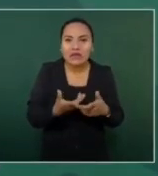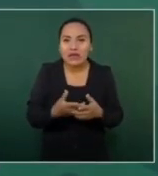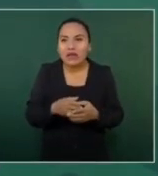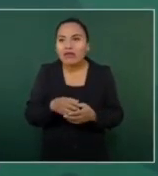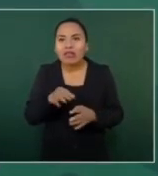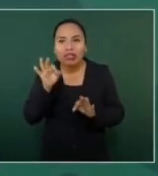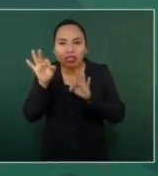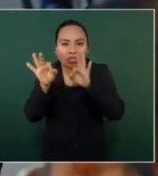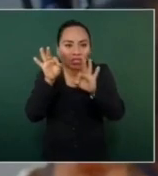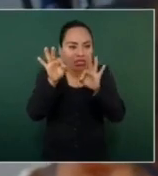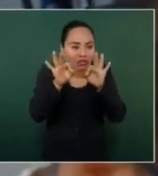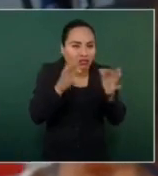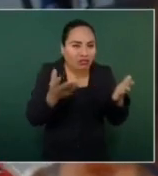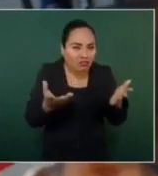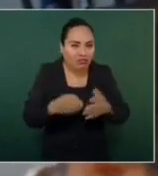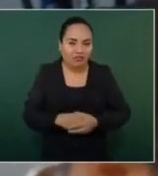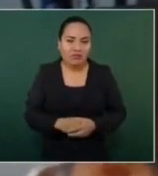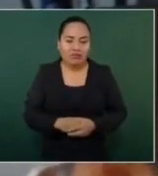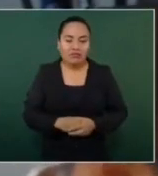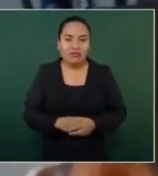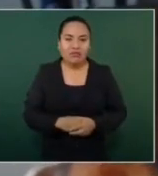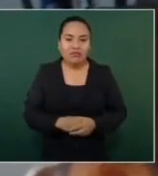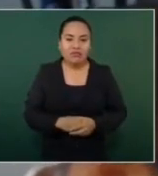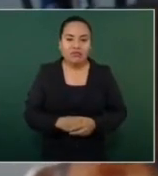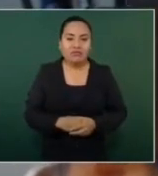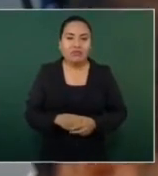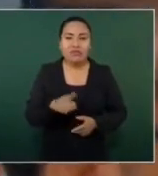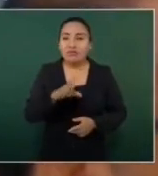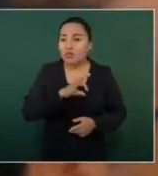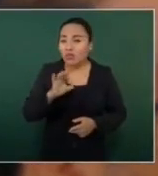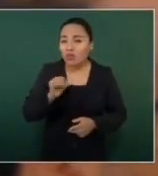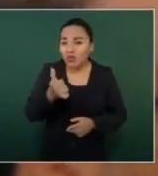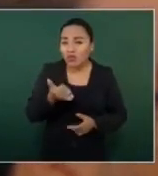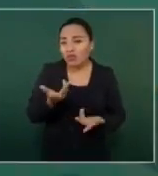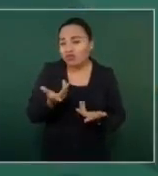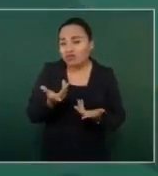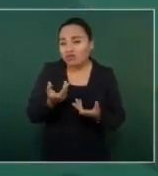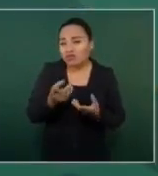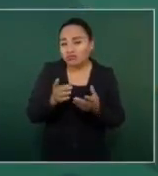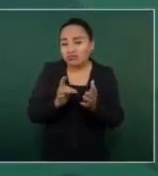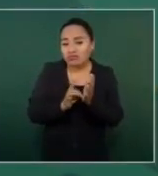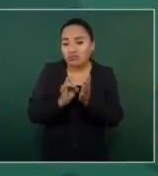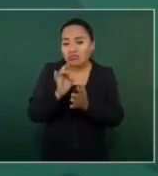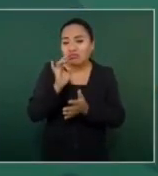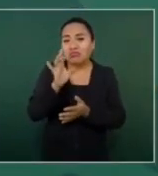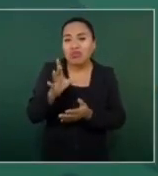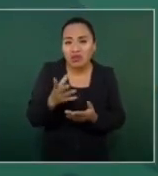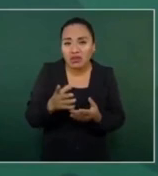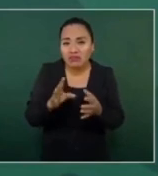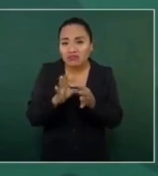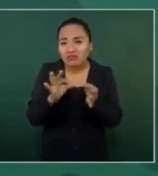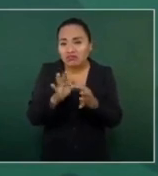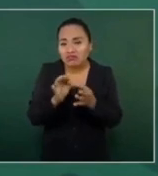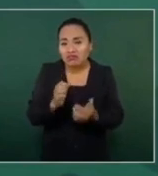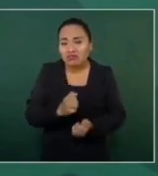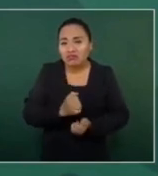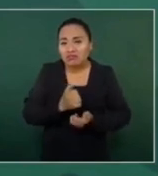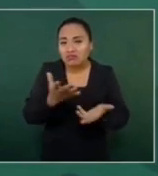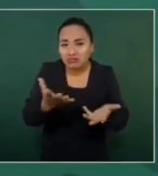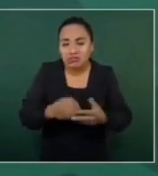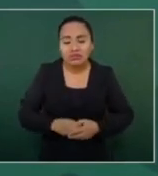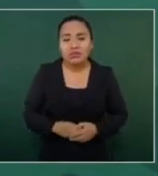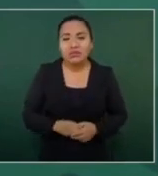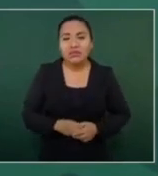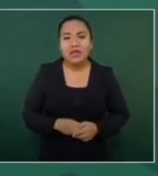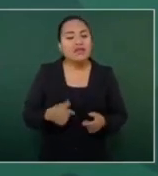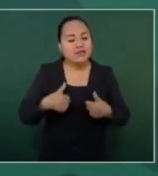como para a lo mejor mandar otro mensaje, ¿no sería viable estoy mandando desde aquí, que no